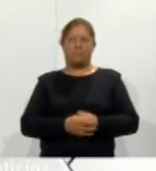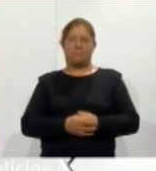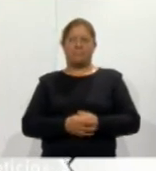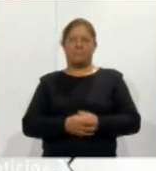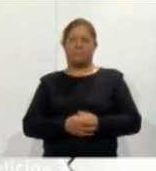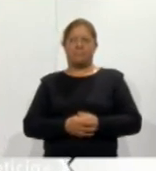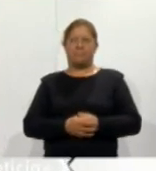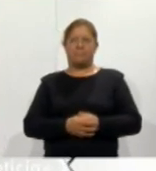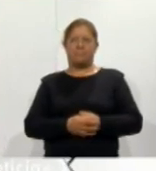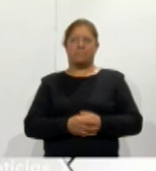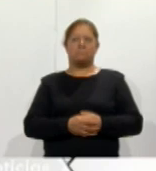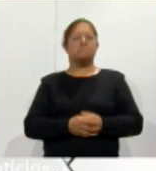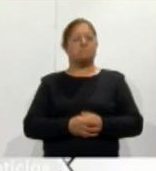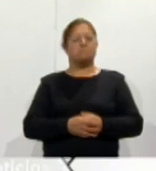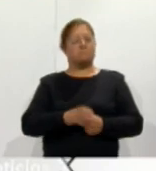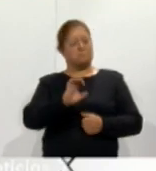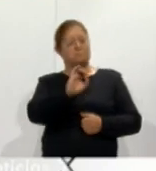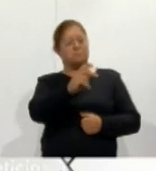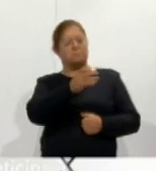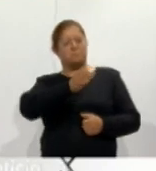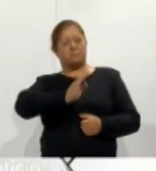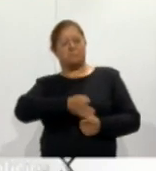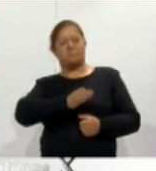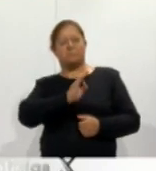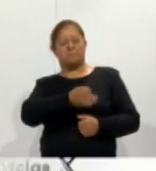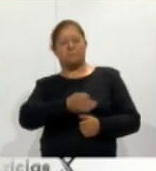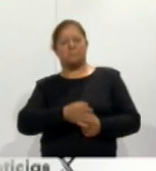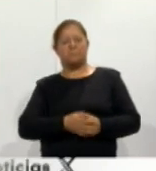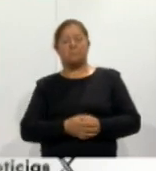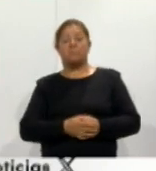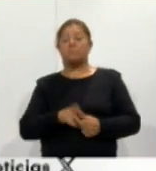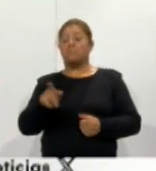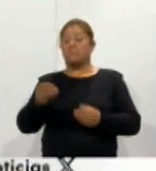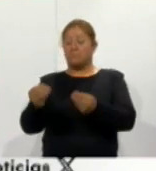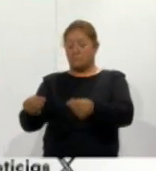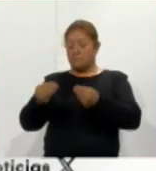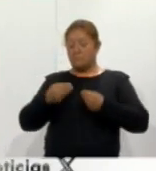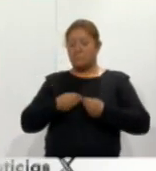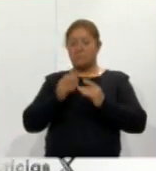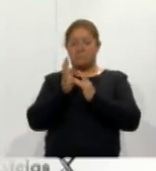está hecho el trato ¿cuándo le das ese dinero? cuando nos entregues a Jesús